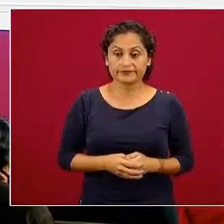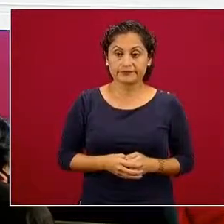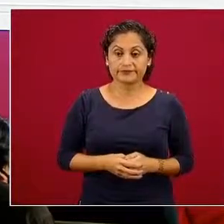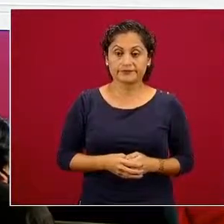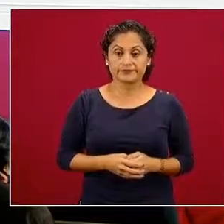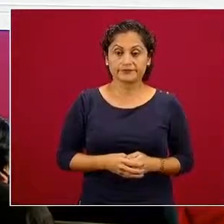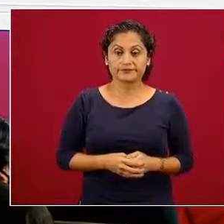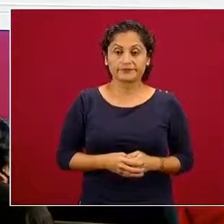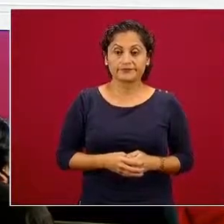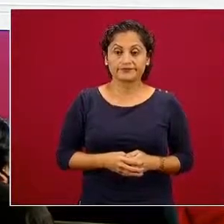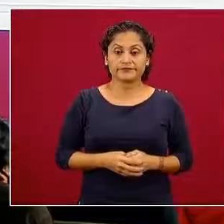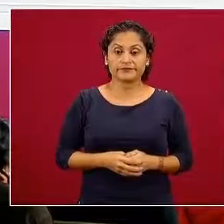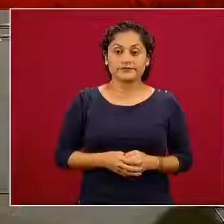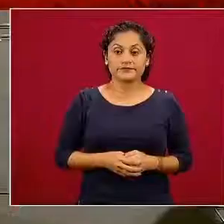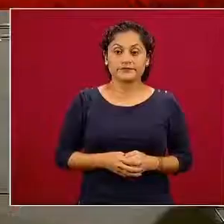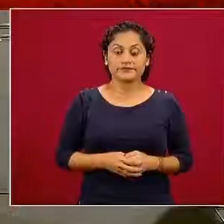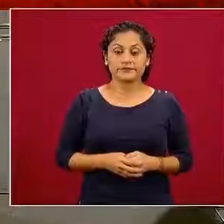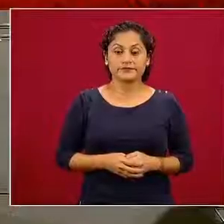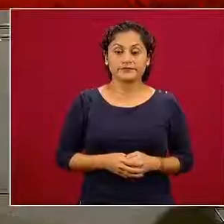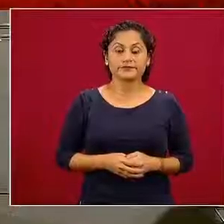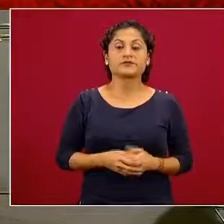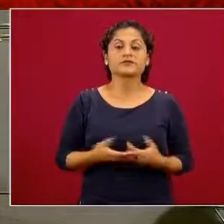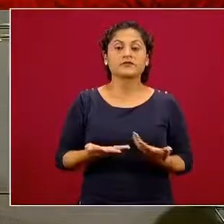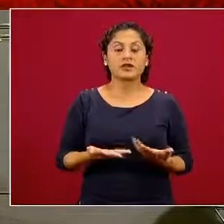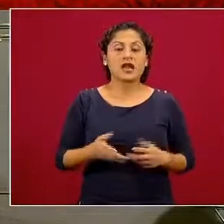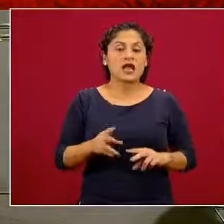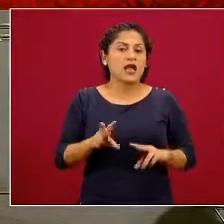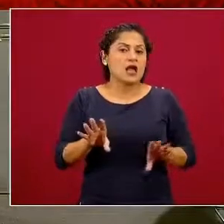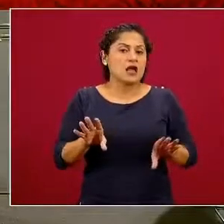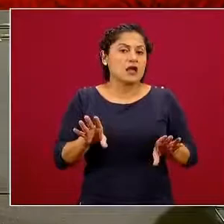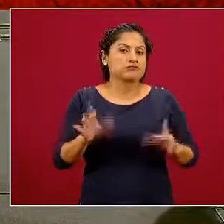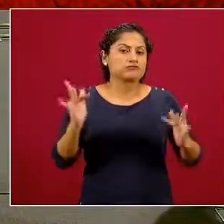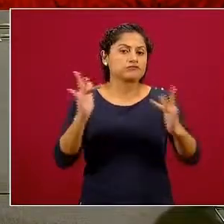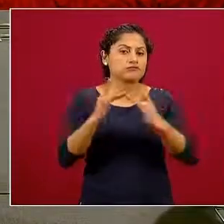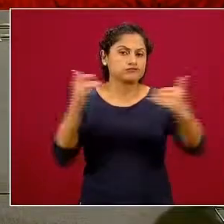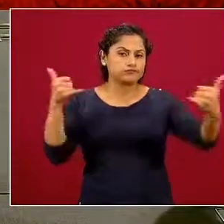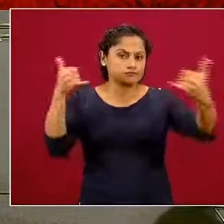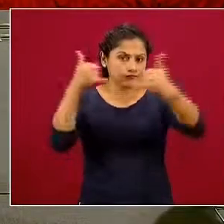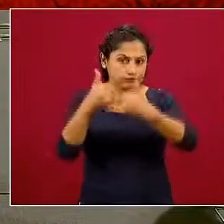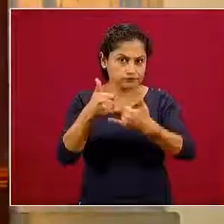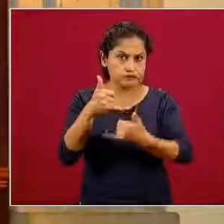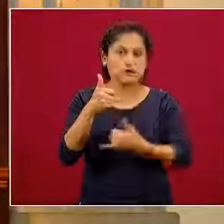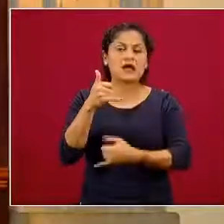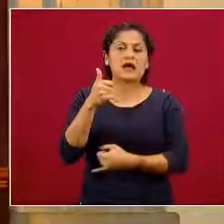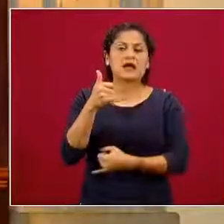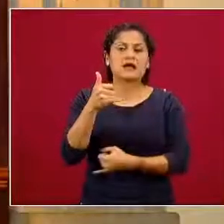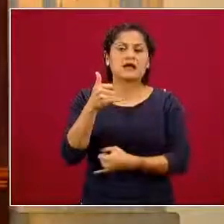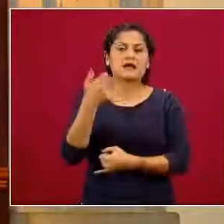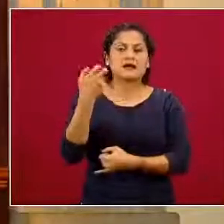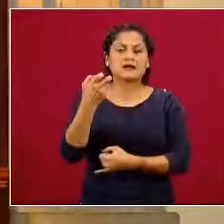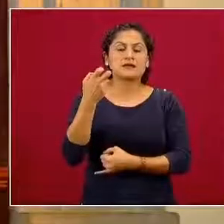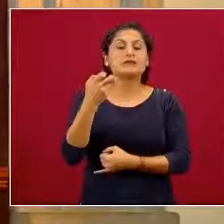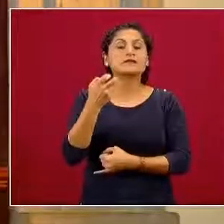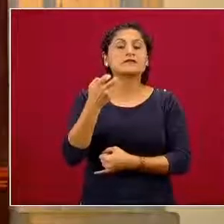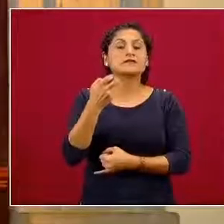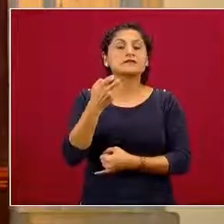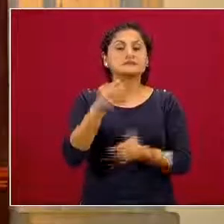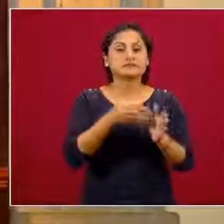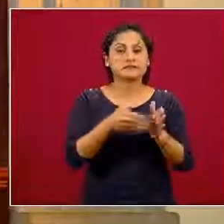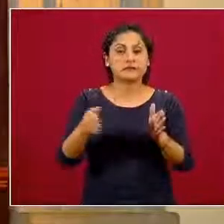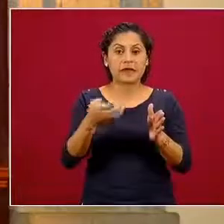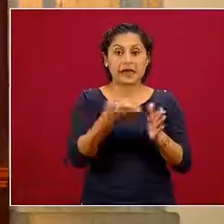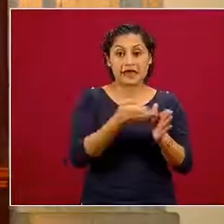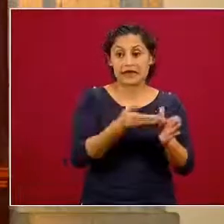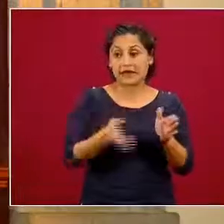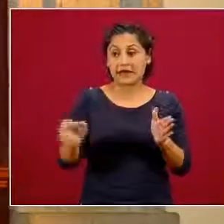El tema de la línea de la vida. Encontramos también que en lo que va de este año, de enero